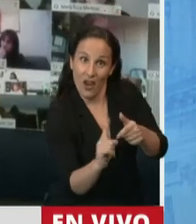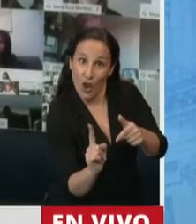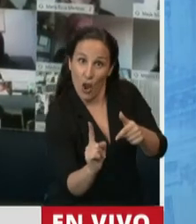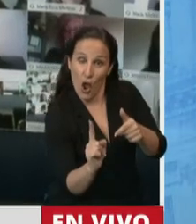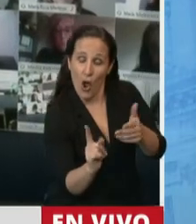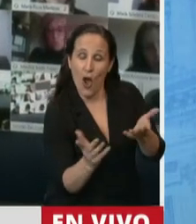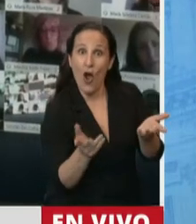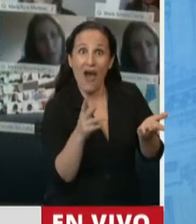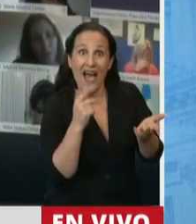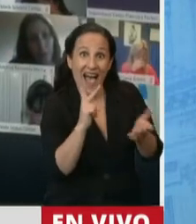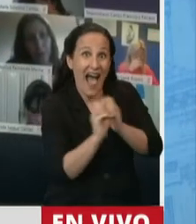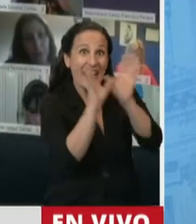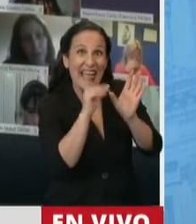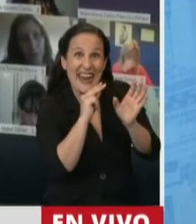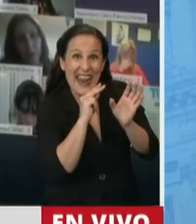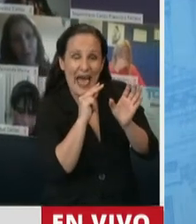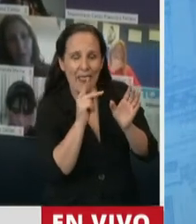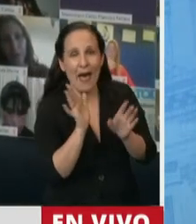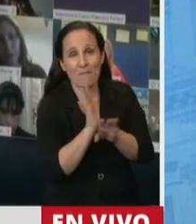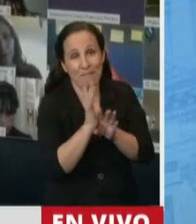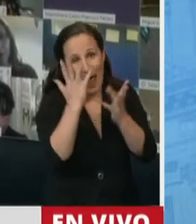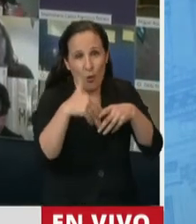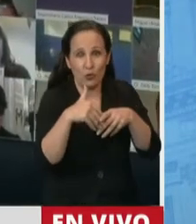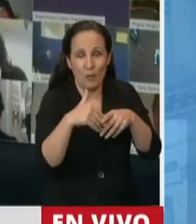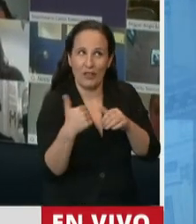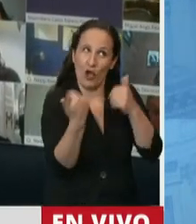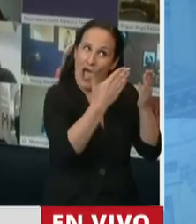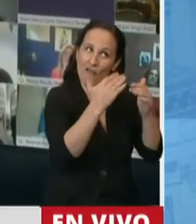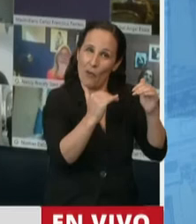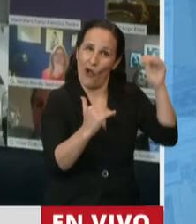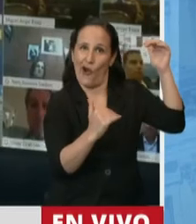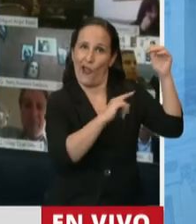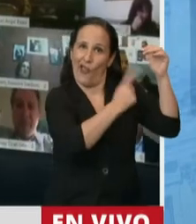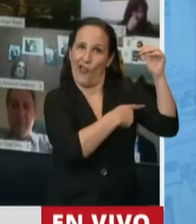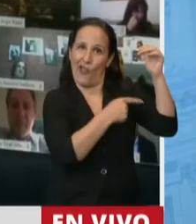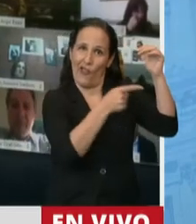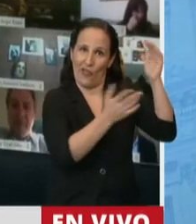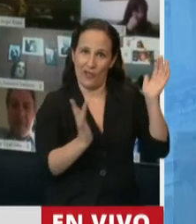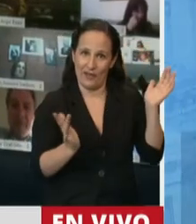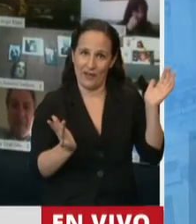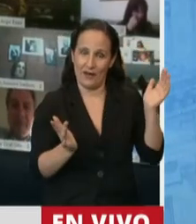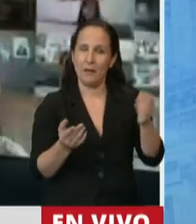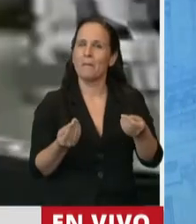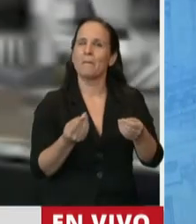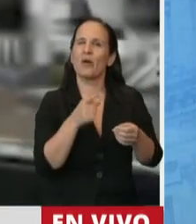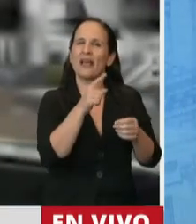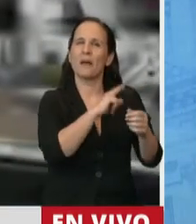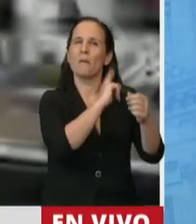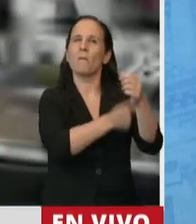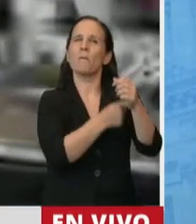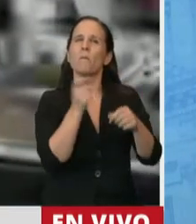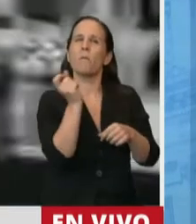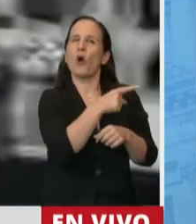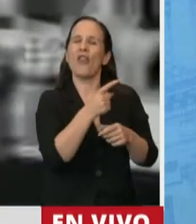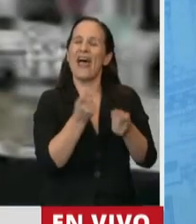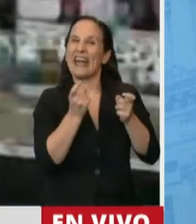tácitamente regulado a favor de la parte más poderosa porque no es el poderoso quien necesita la ley